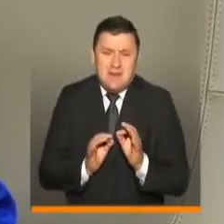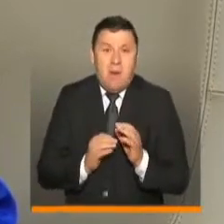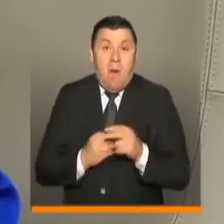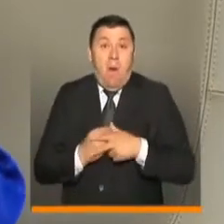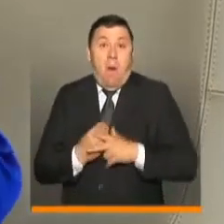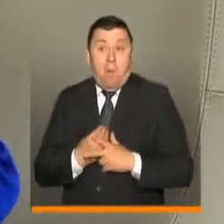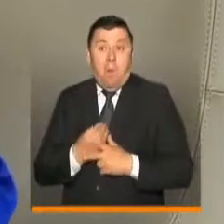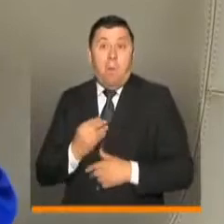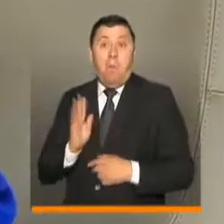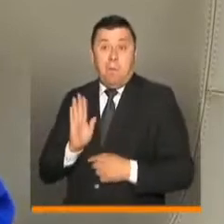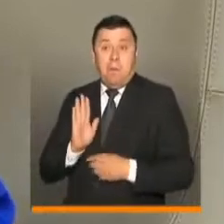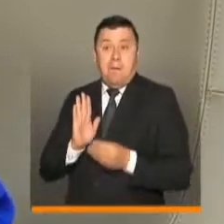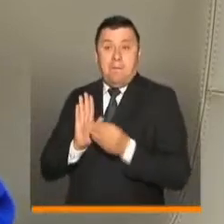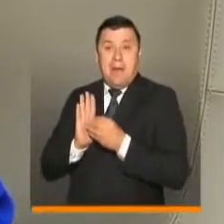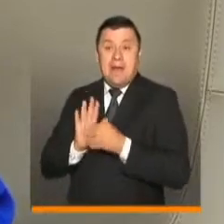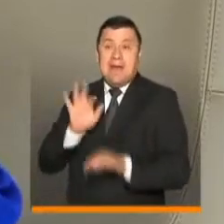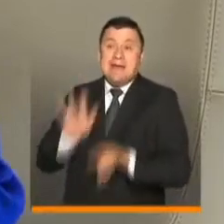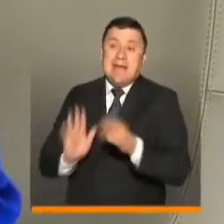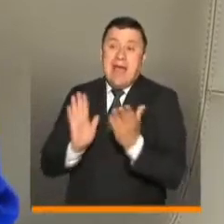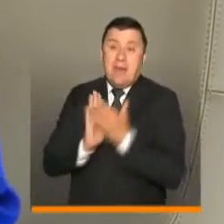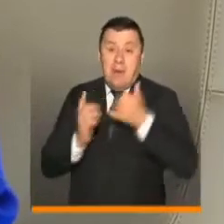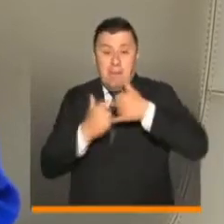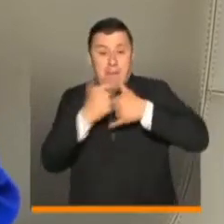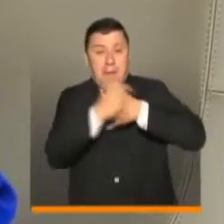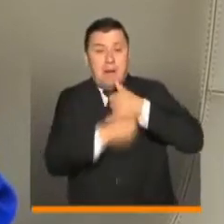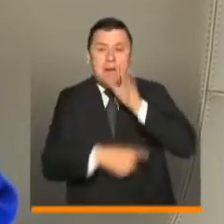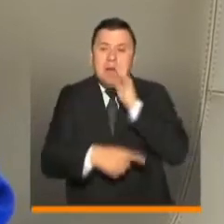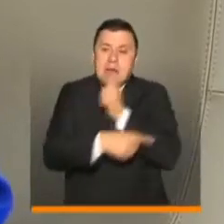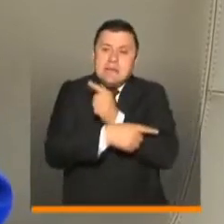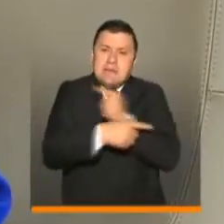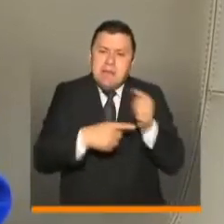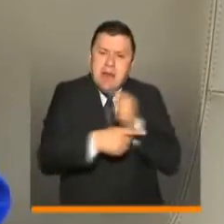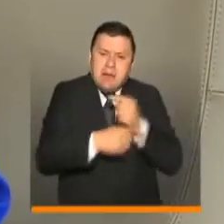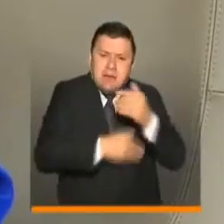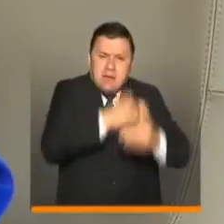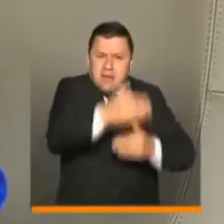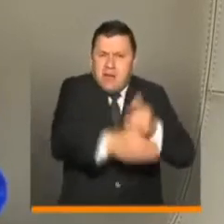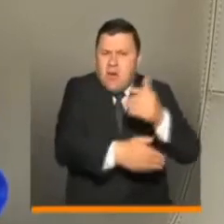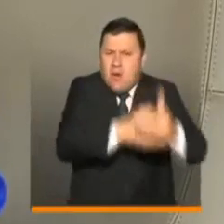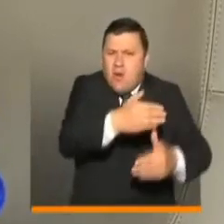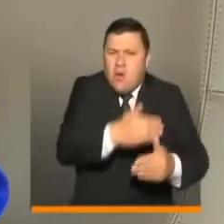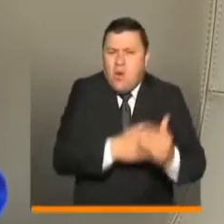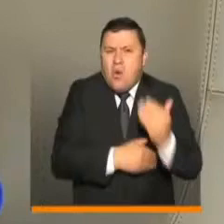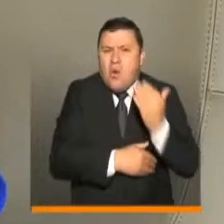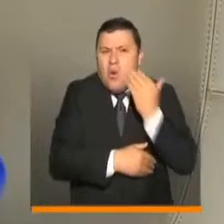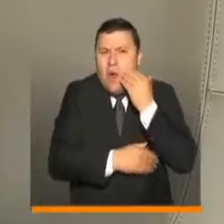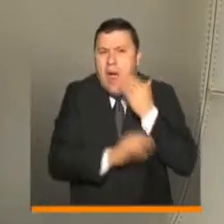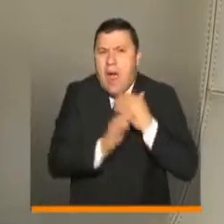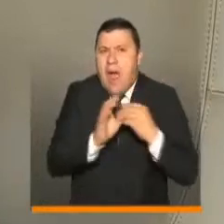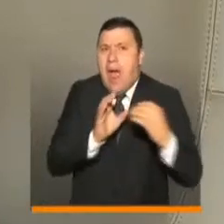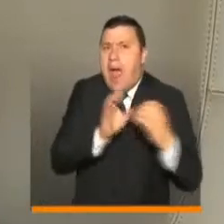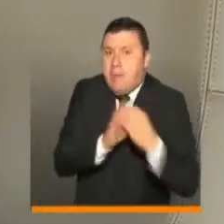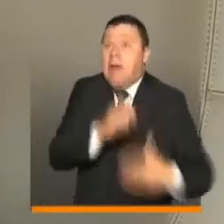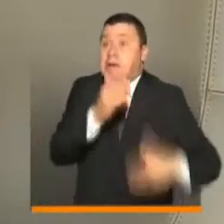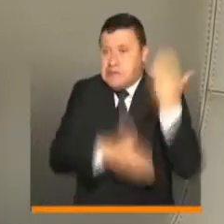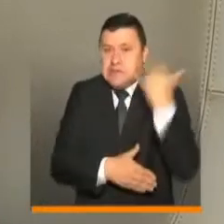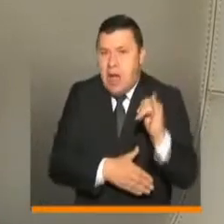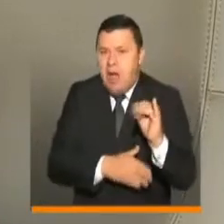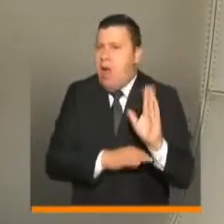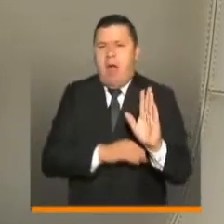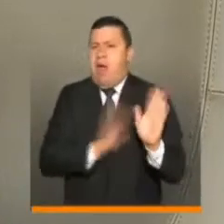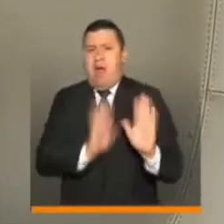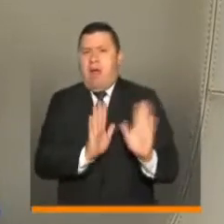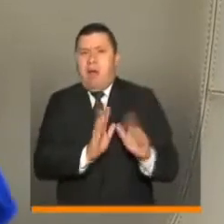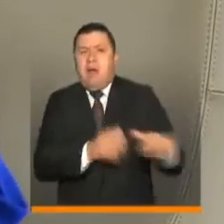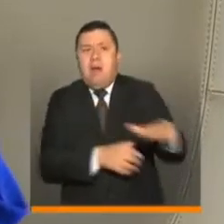herramientas para, con cada secretario de educación, revisar las semanas en que hemos avanzado, cuándo es pertinente iniciar este proceso de